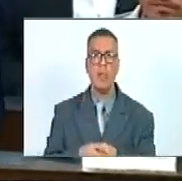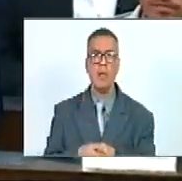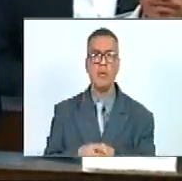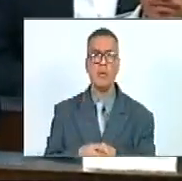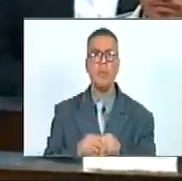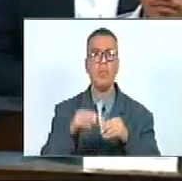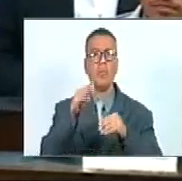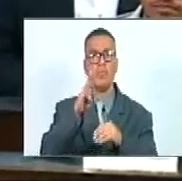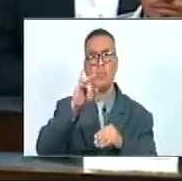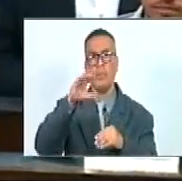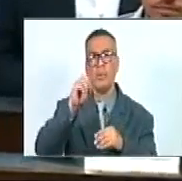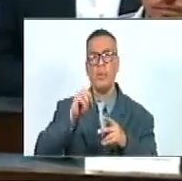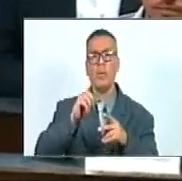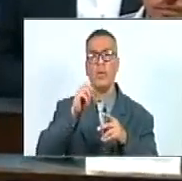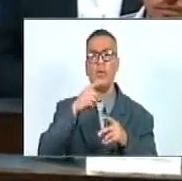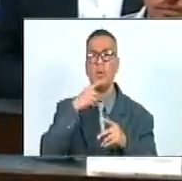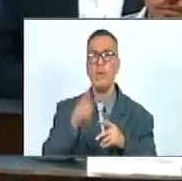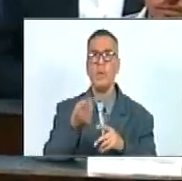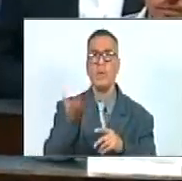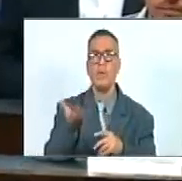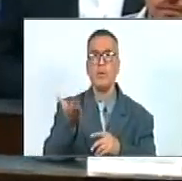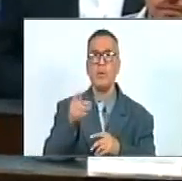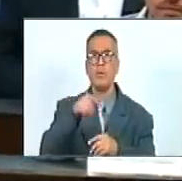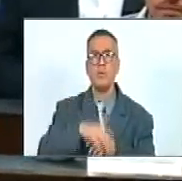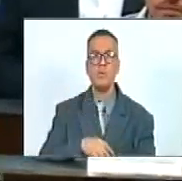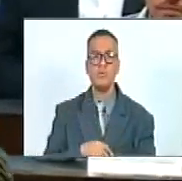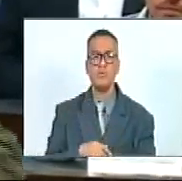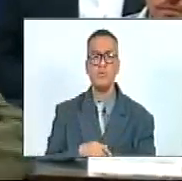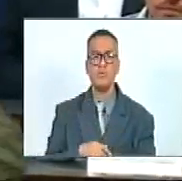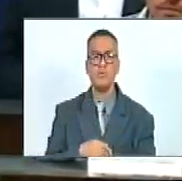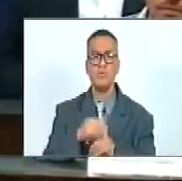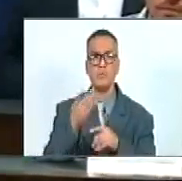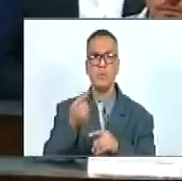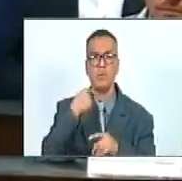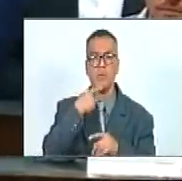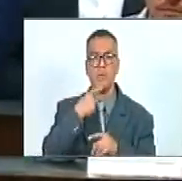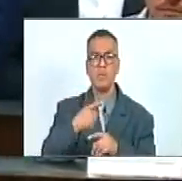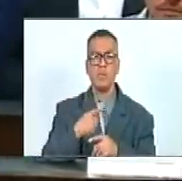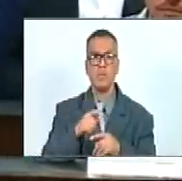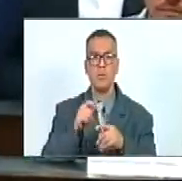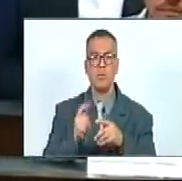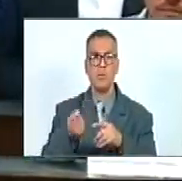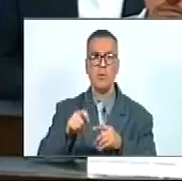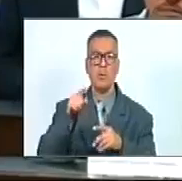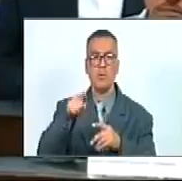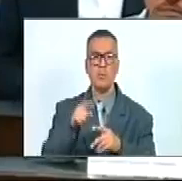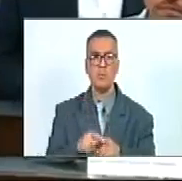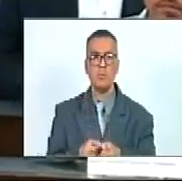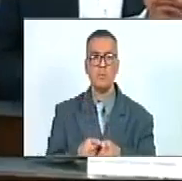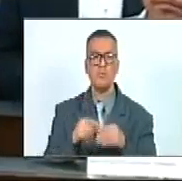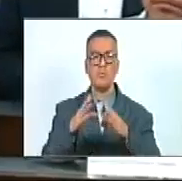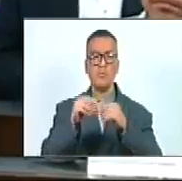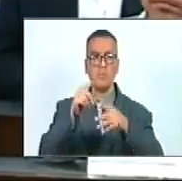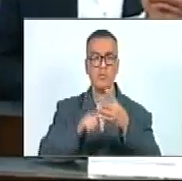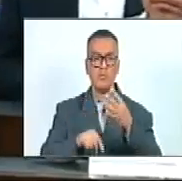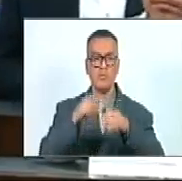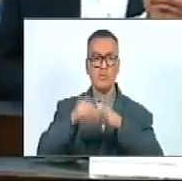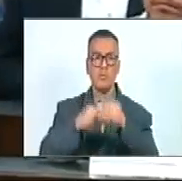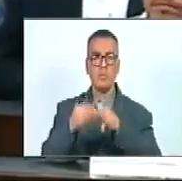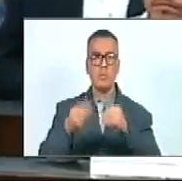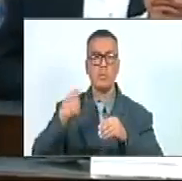Biodiversidad Biodiversidad Es Importante Resaltar O Reforzar Un Poco Más Las Razones Por La Cual